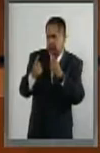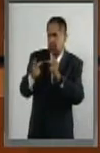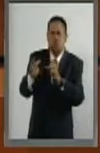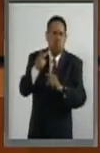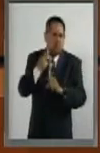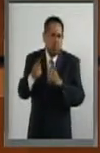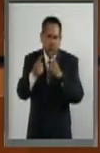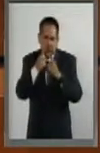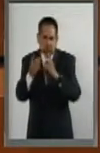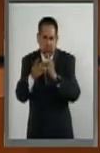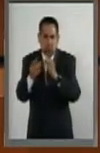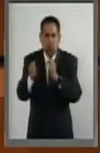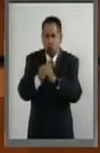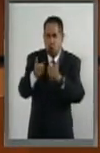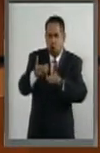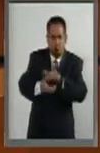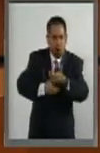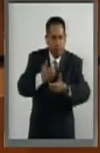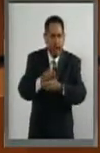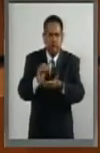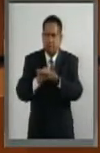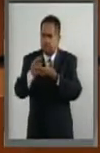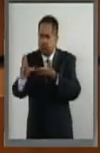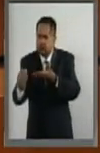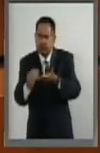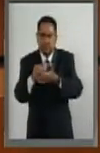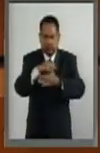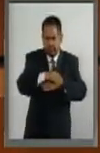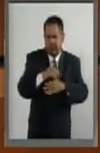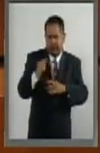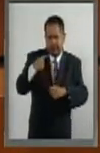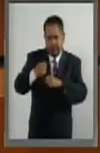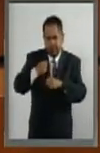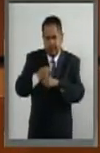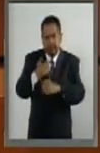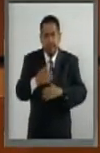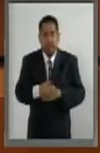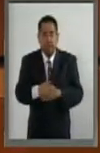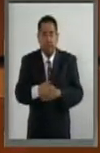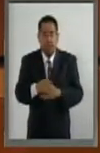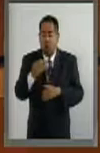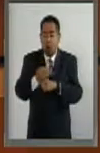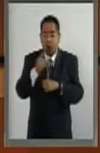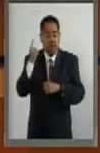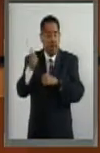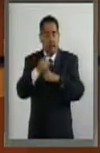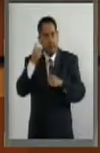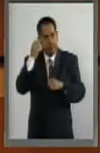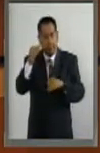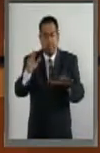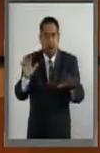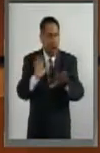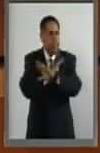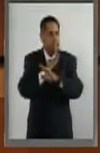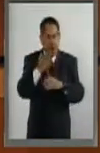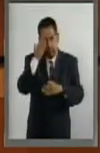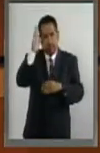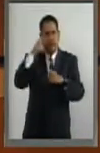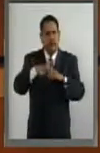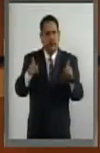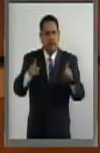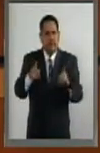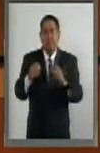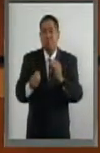intercambio constante en comercio e inversiones durante los últimos años, los nuevos tiempos nos demandan también nuevas